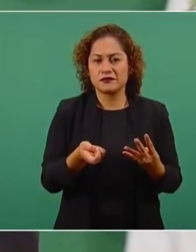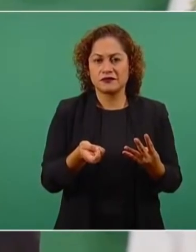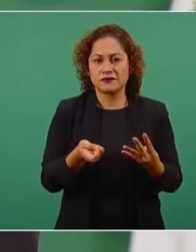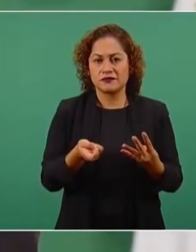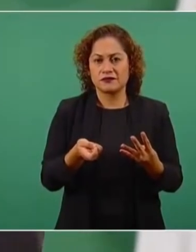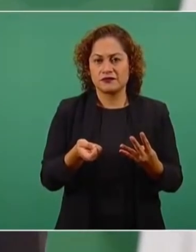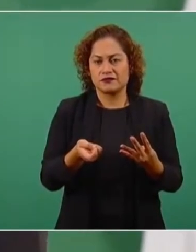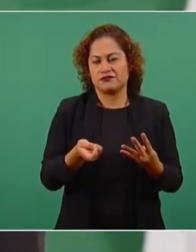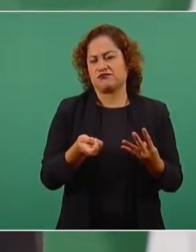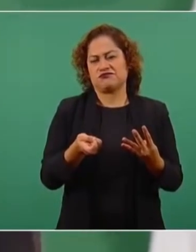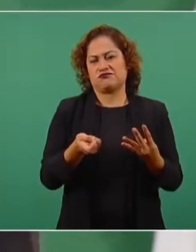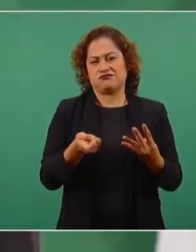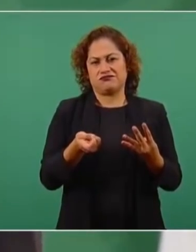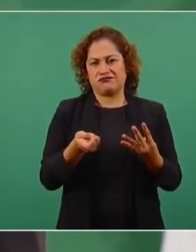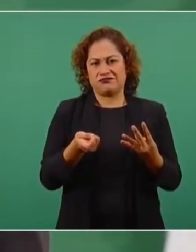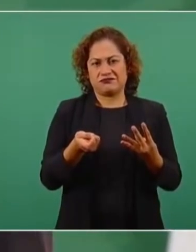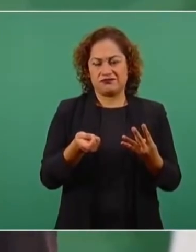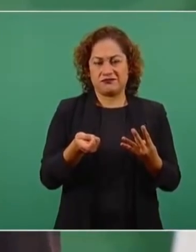El aspiracionismo,